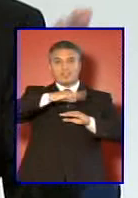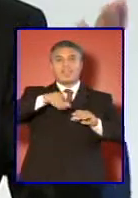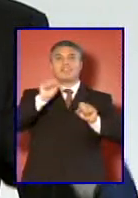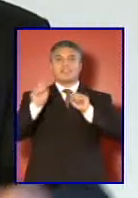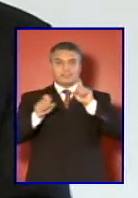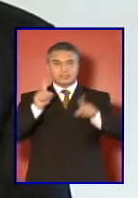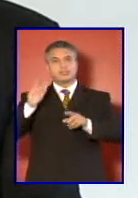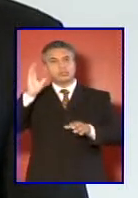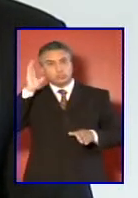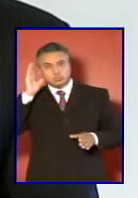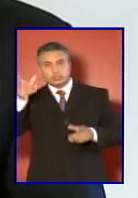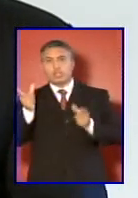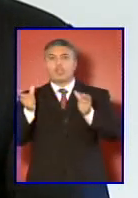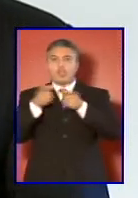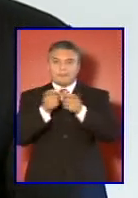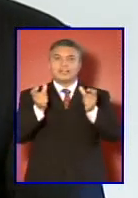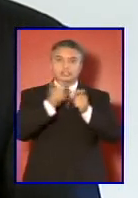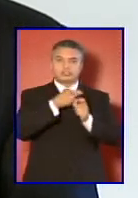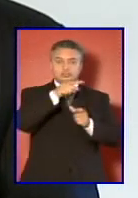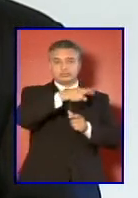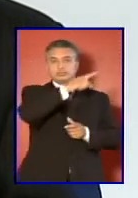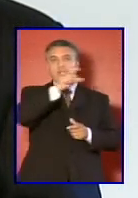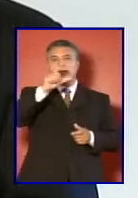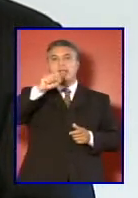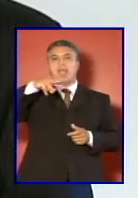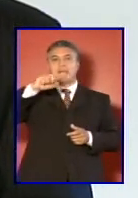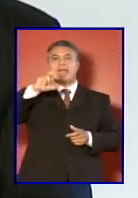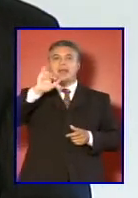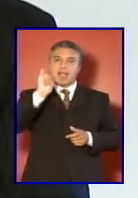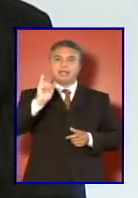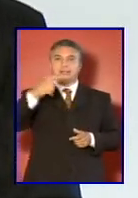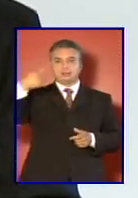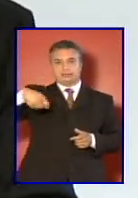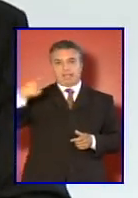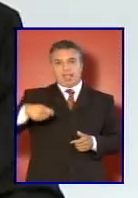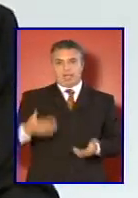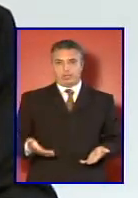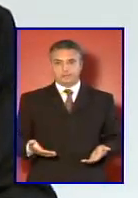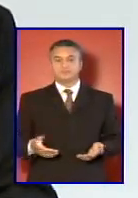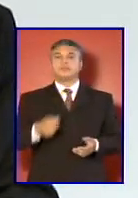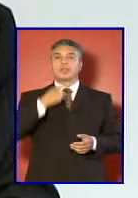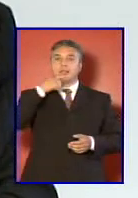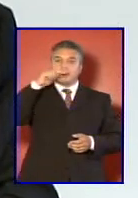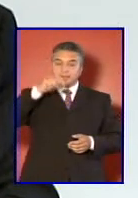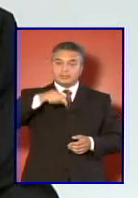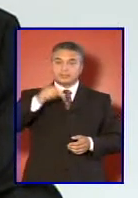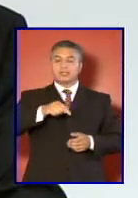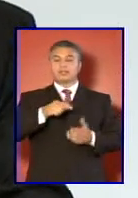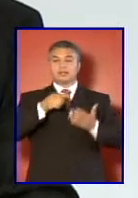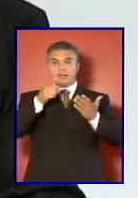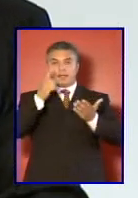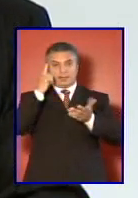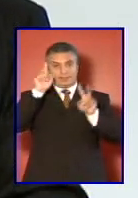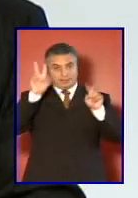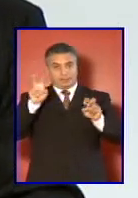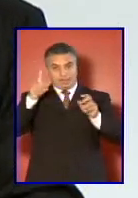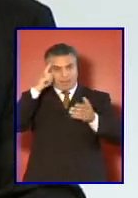escuchados en las comisiones respectivas en la Cámara y en el Senado y respecto a la planificación